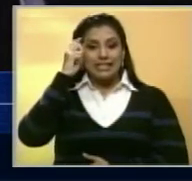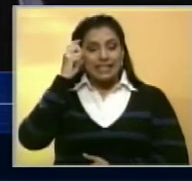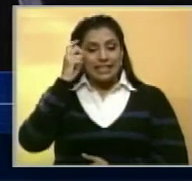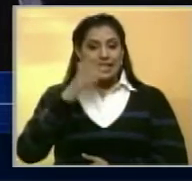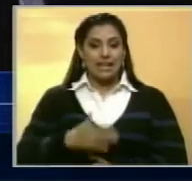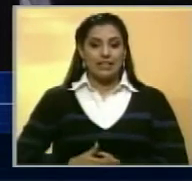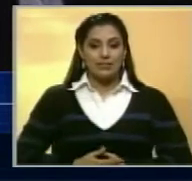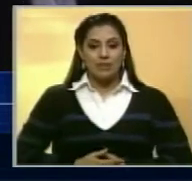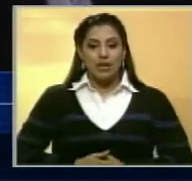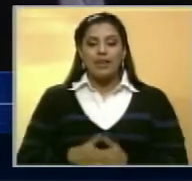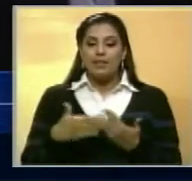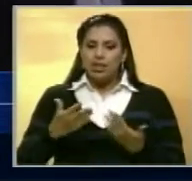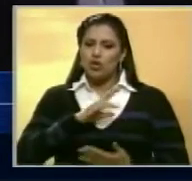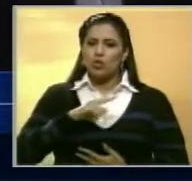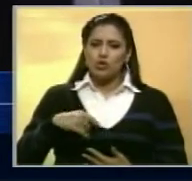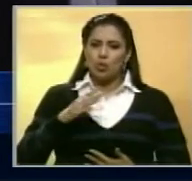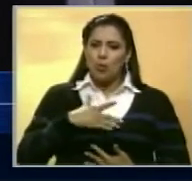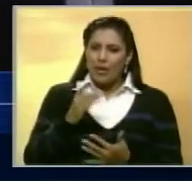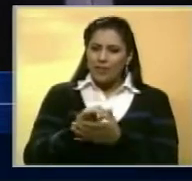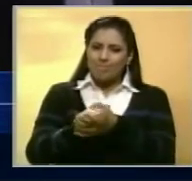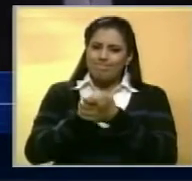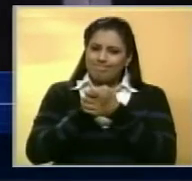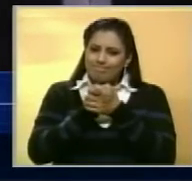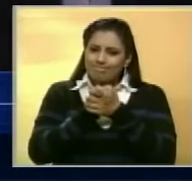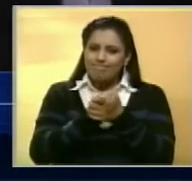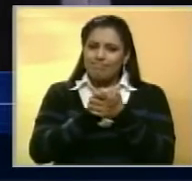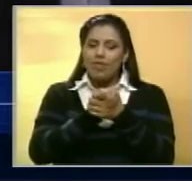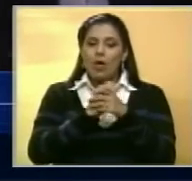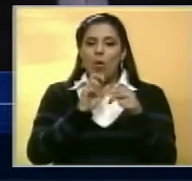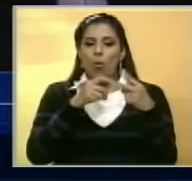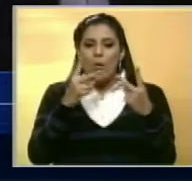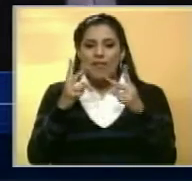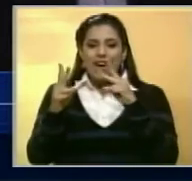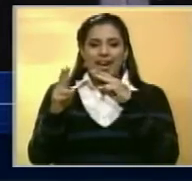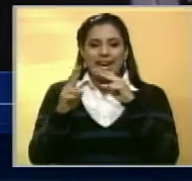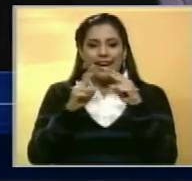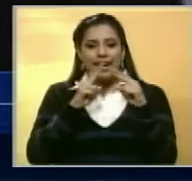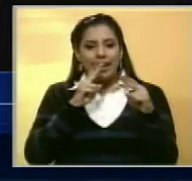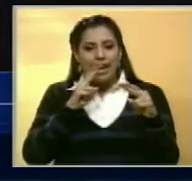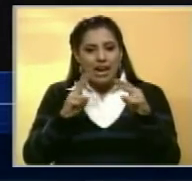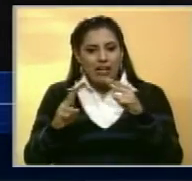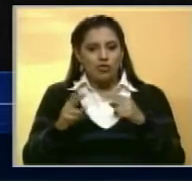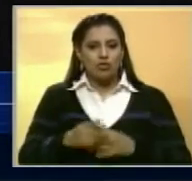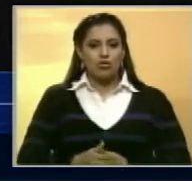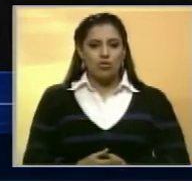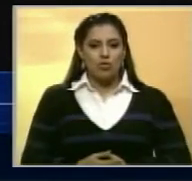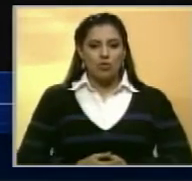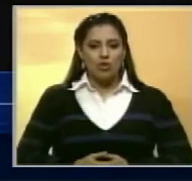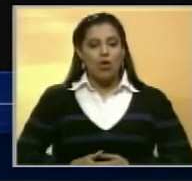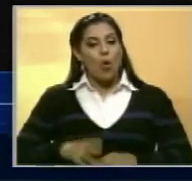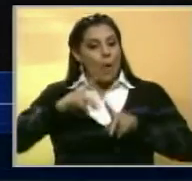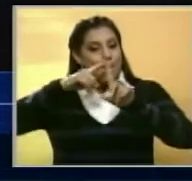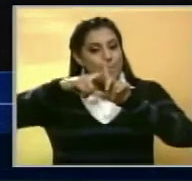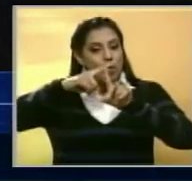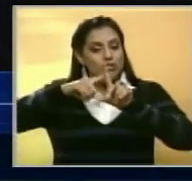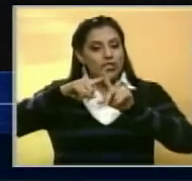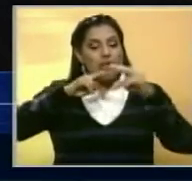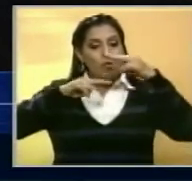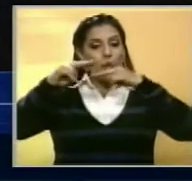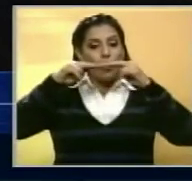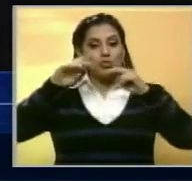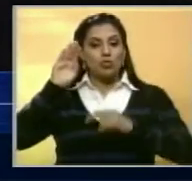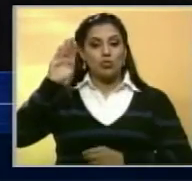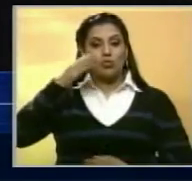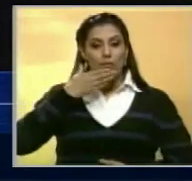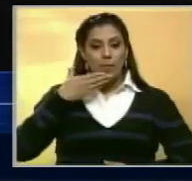en los cuales podamos estrechar una relación positiva, constructiva